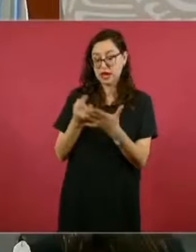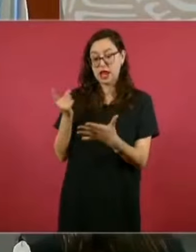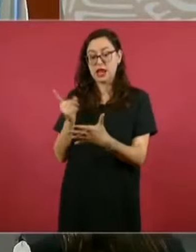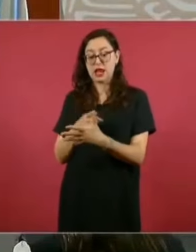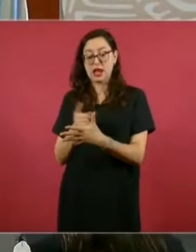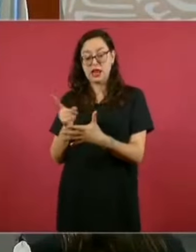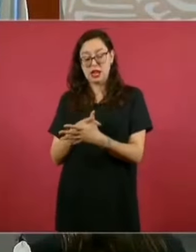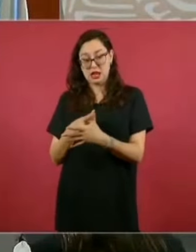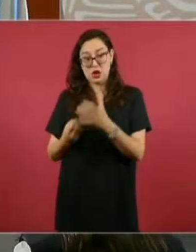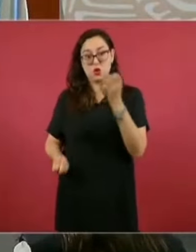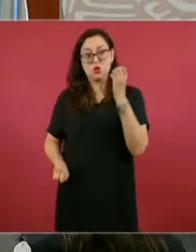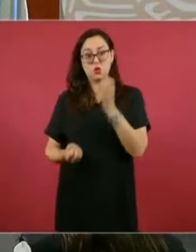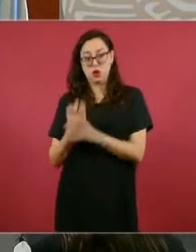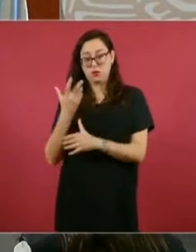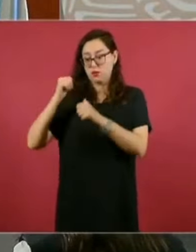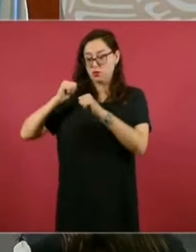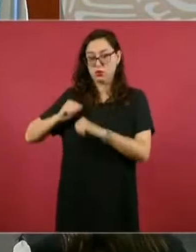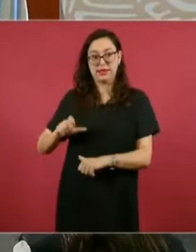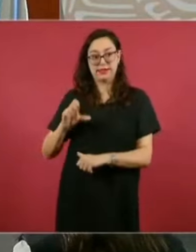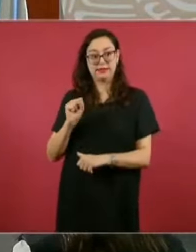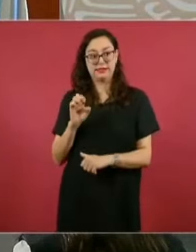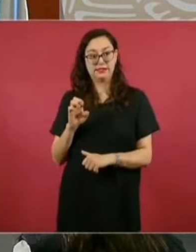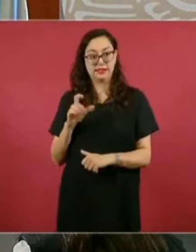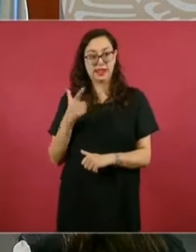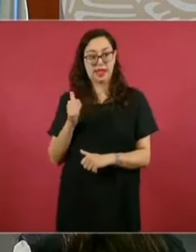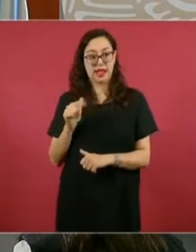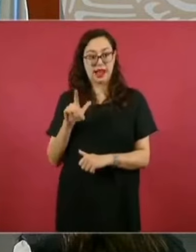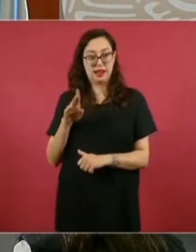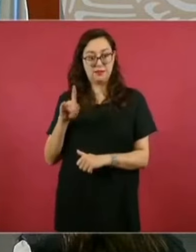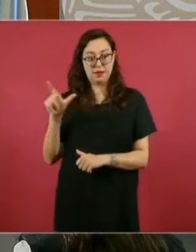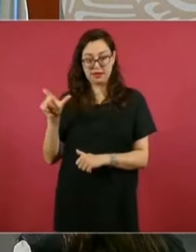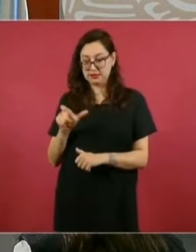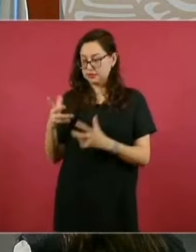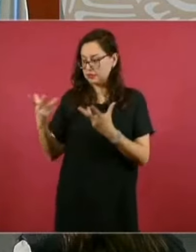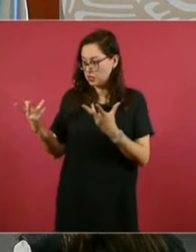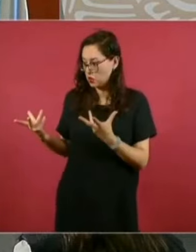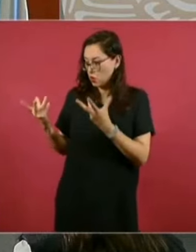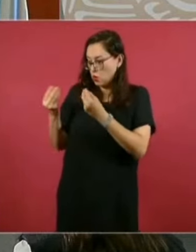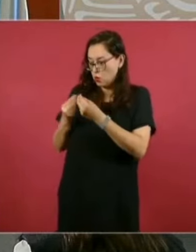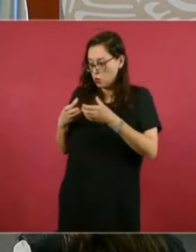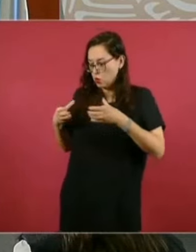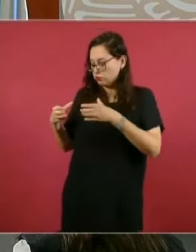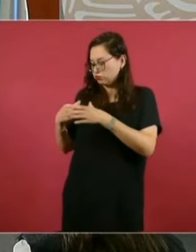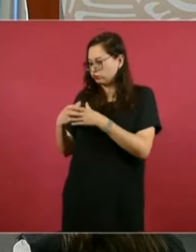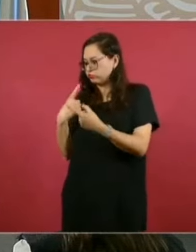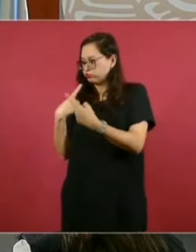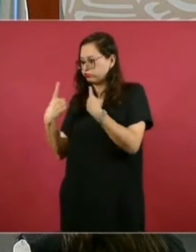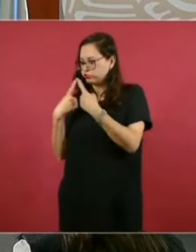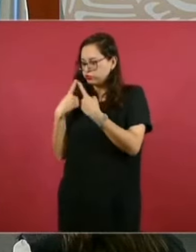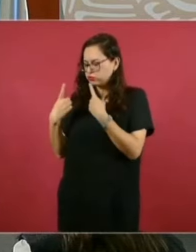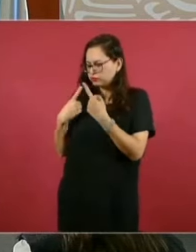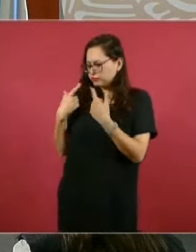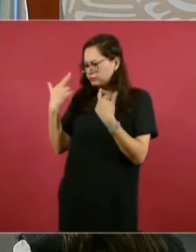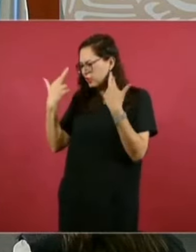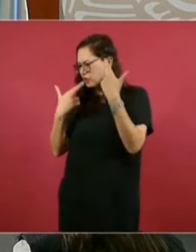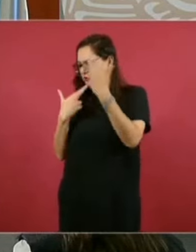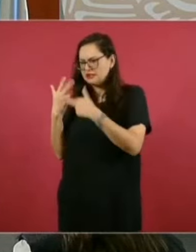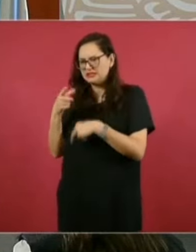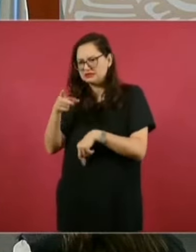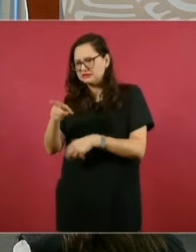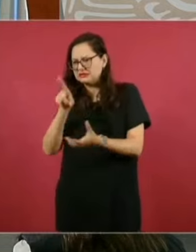administración de Segalmex, con objeto de corregir la problemática propiciada por la crisis